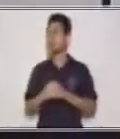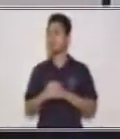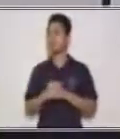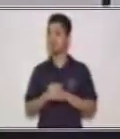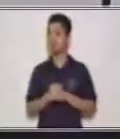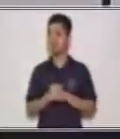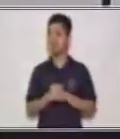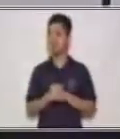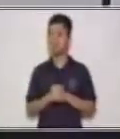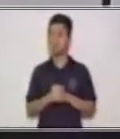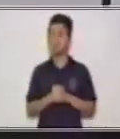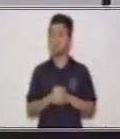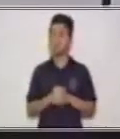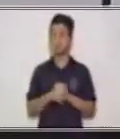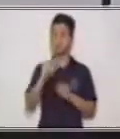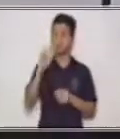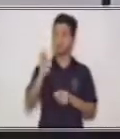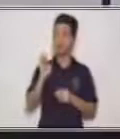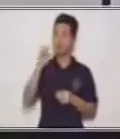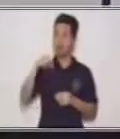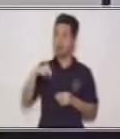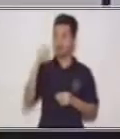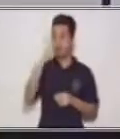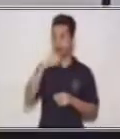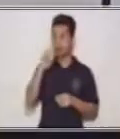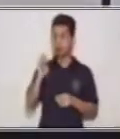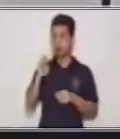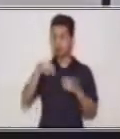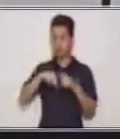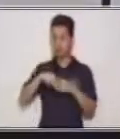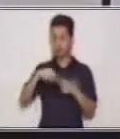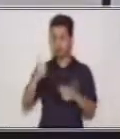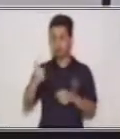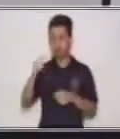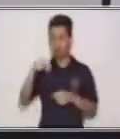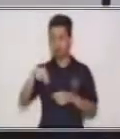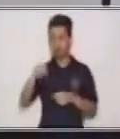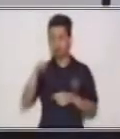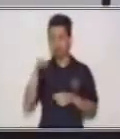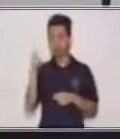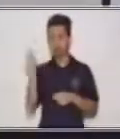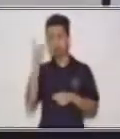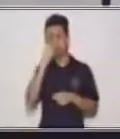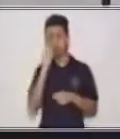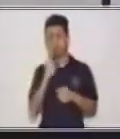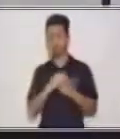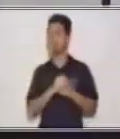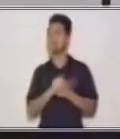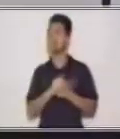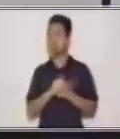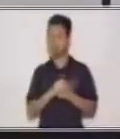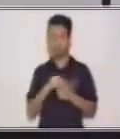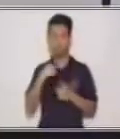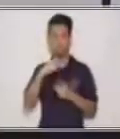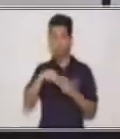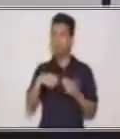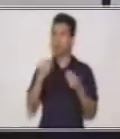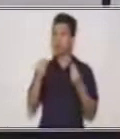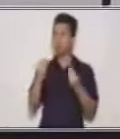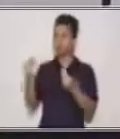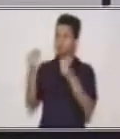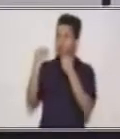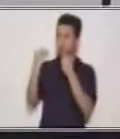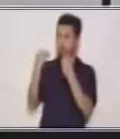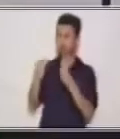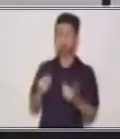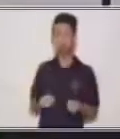Enseñanza. Muy bien. En nuestra familia recibimos muchas enseñanzas. Recibimos las cosas que son buenas,